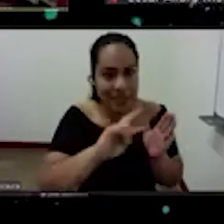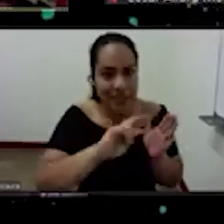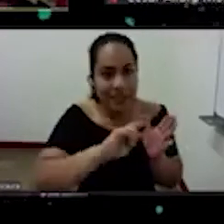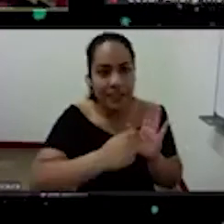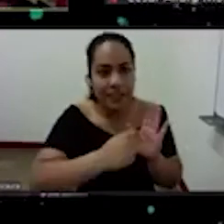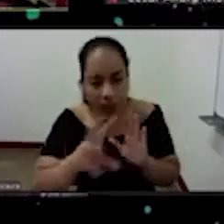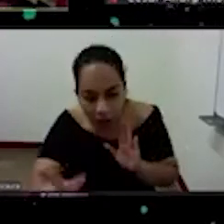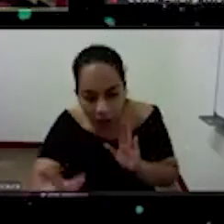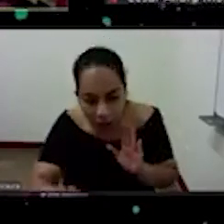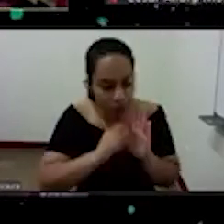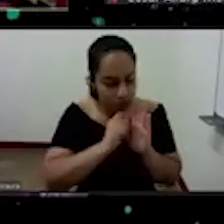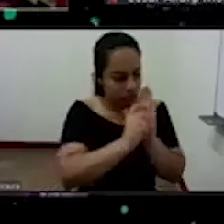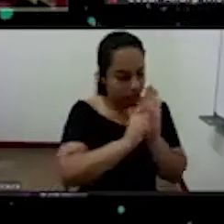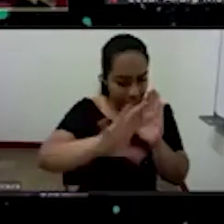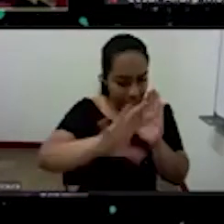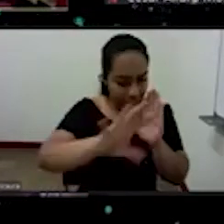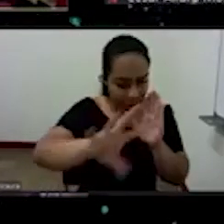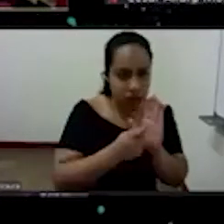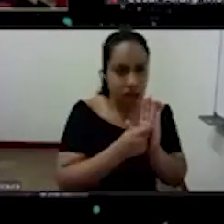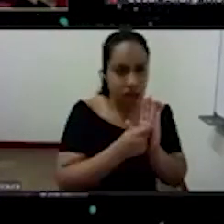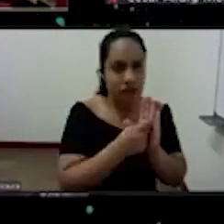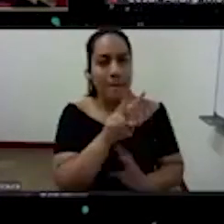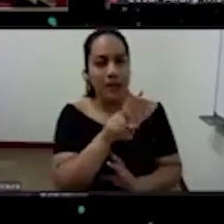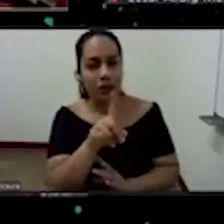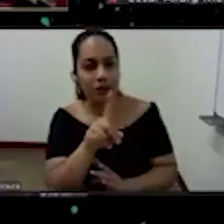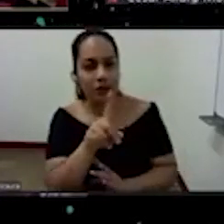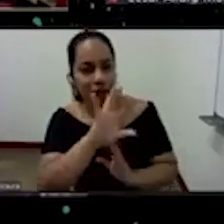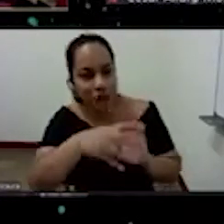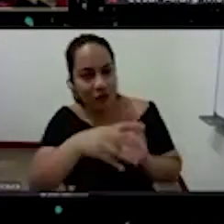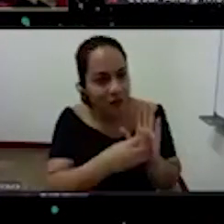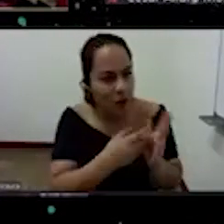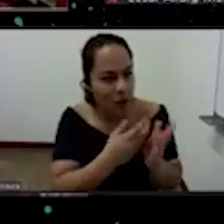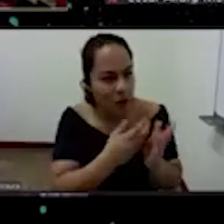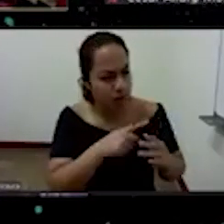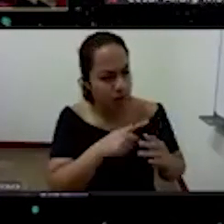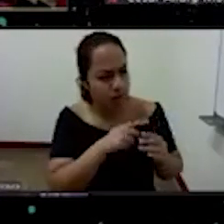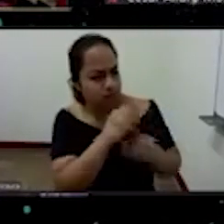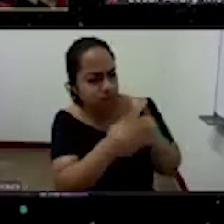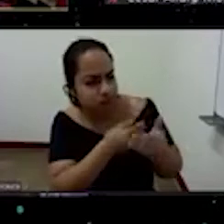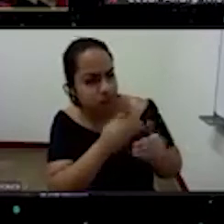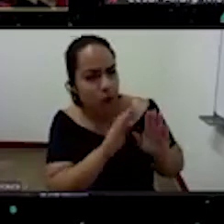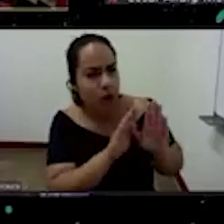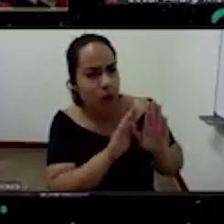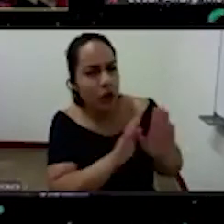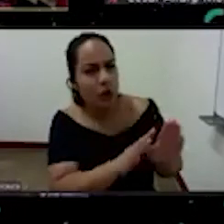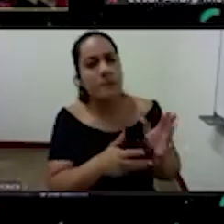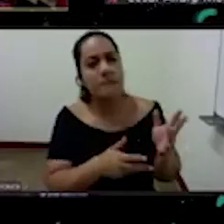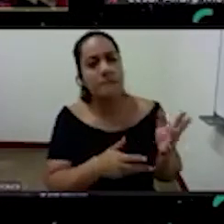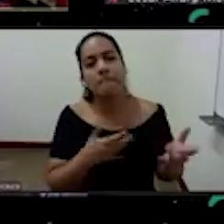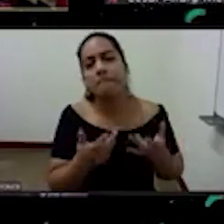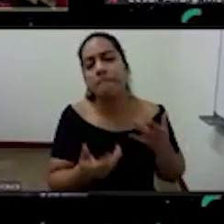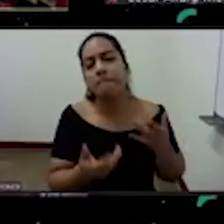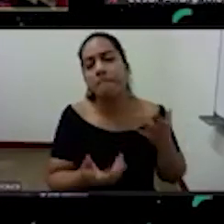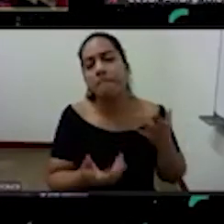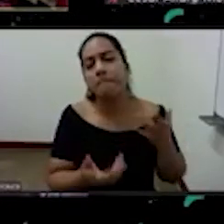21 signos de lo que la